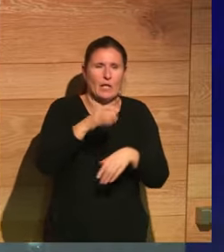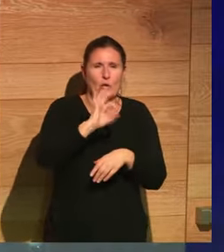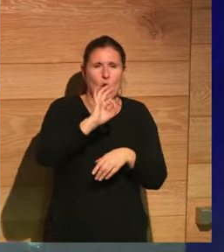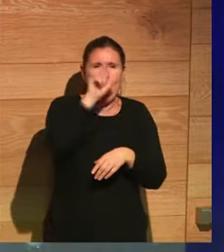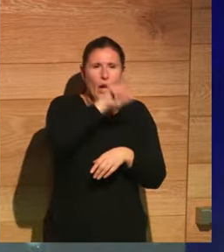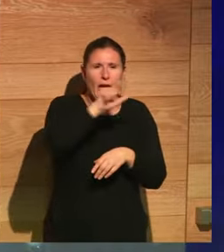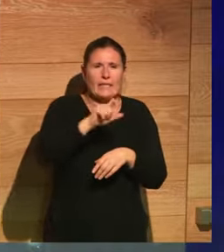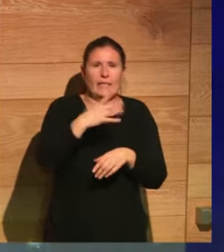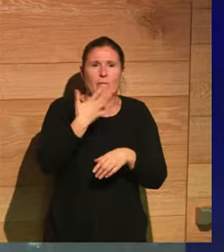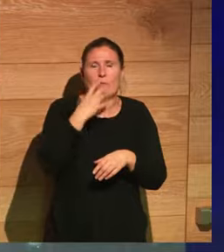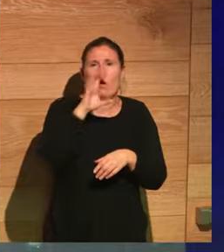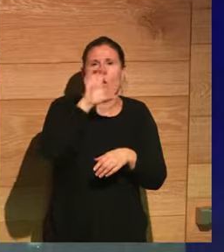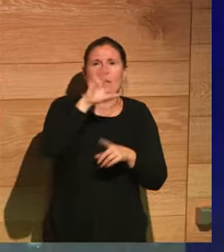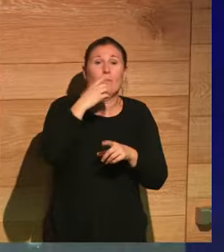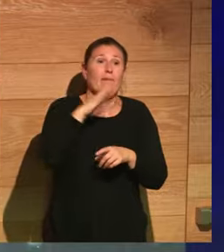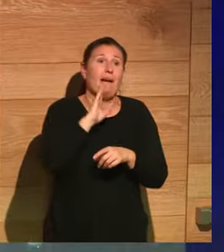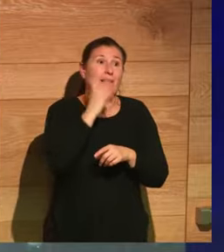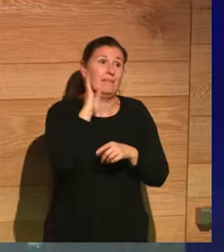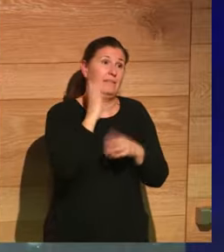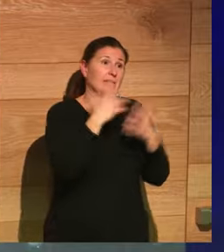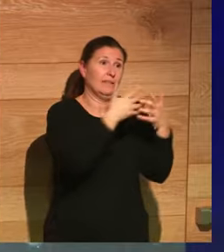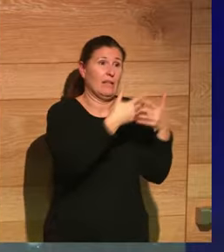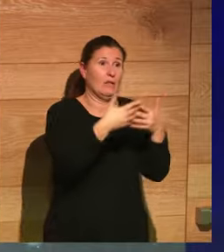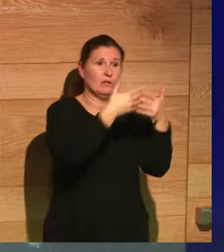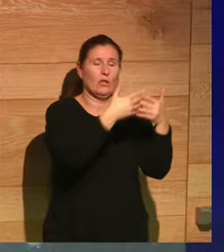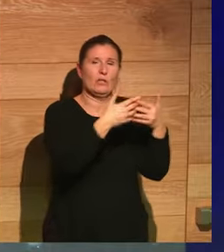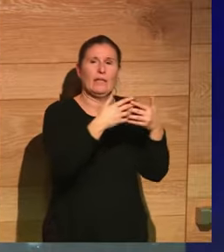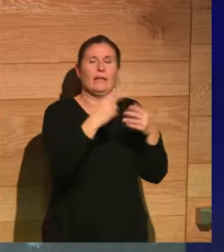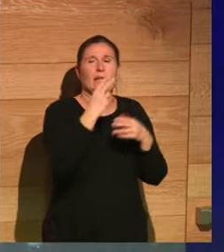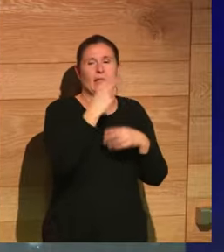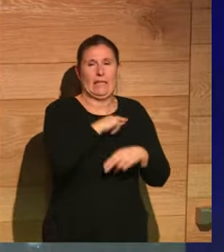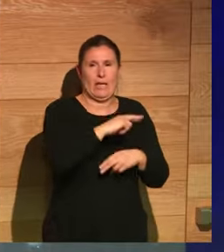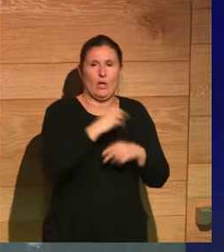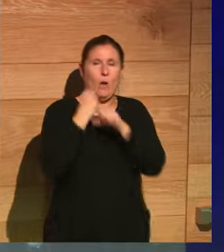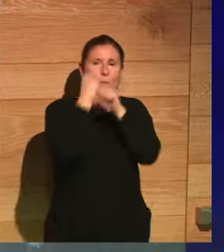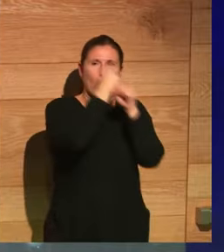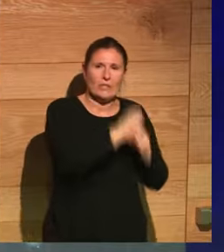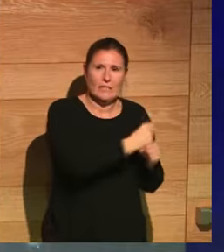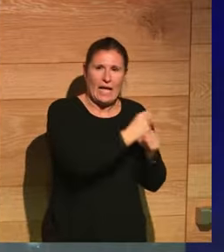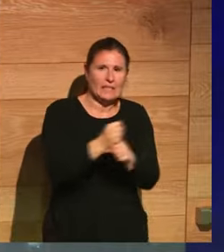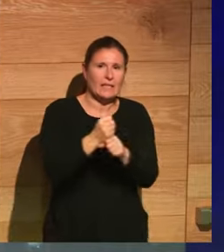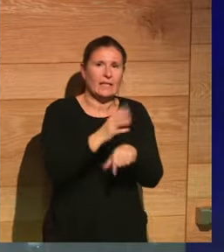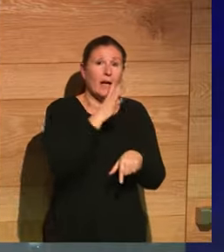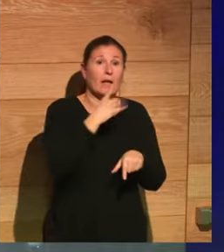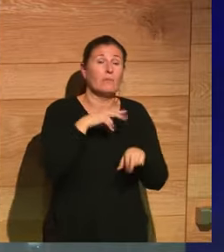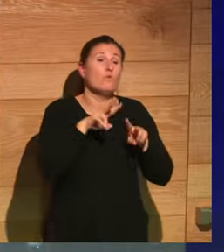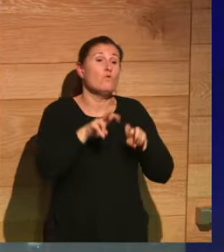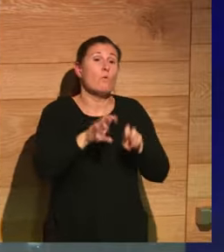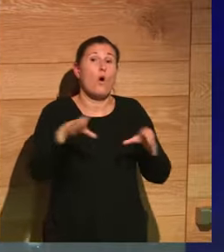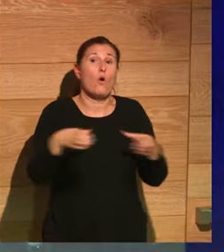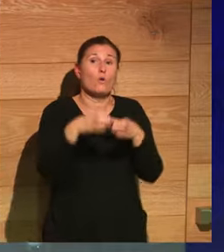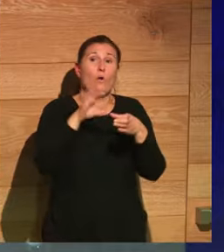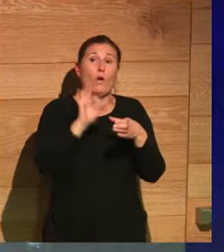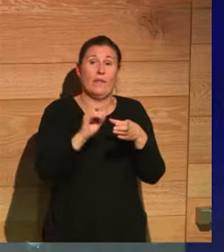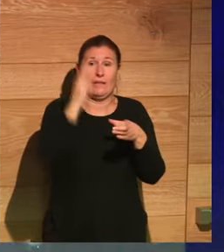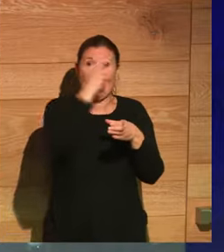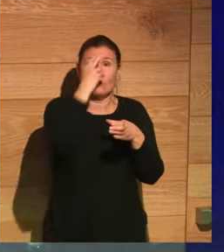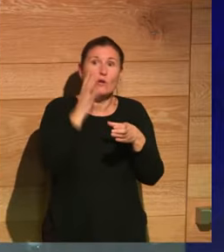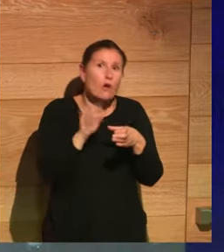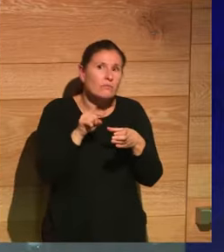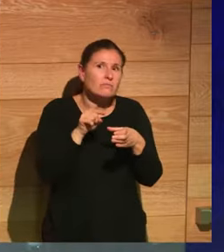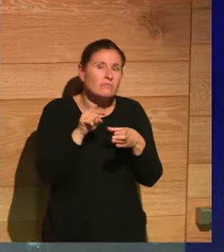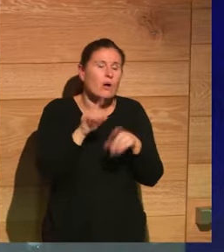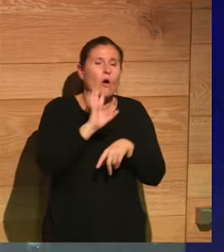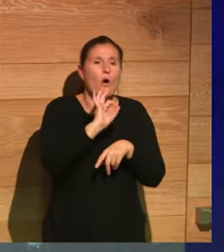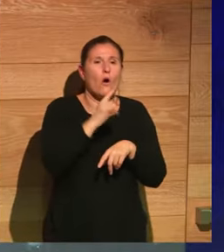gente que, por ejemplo, en un país como era Estados Unidos de tradición protestante, pues llegaban nuevos, como los católicos. Si esto es una constancia a través de la historia o